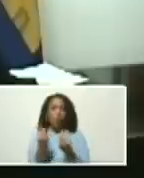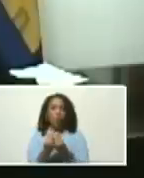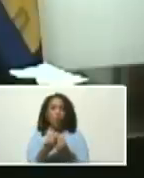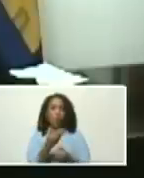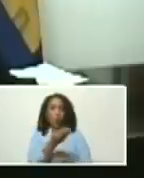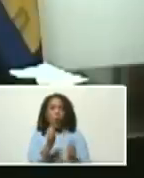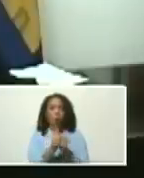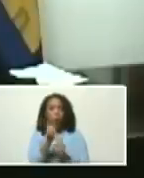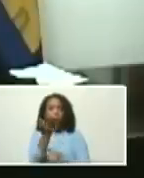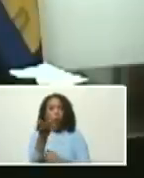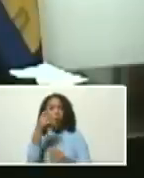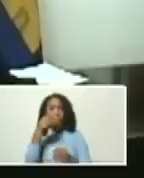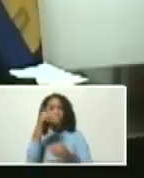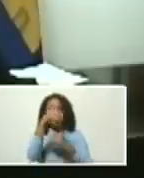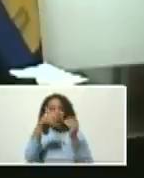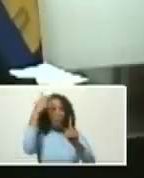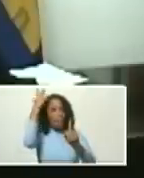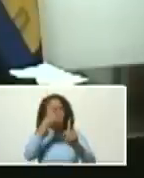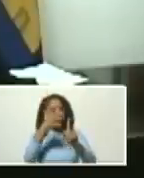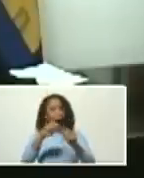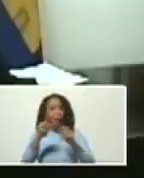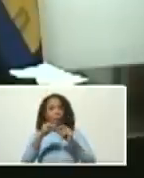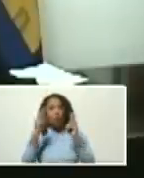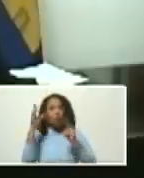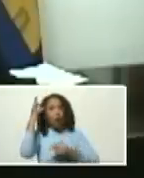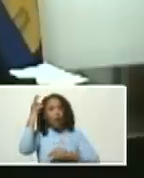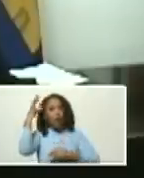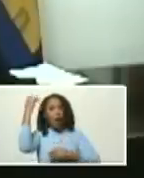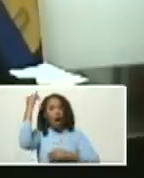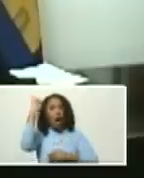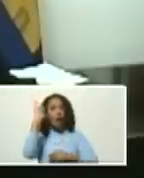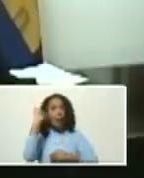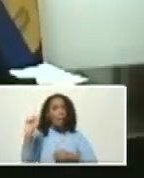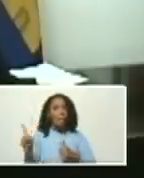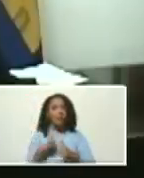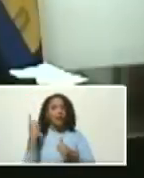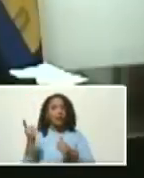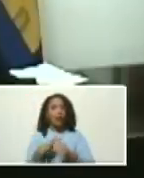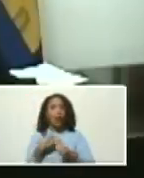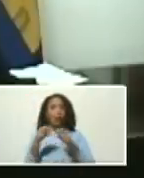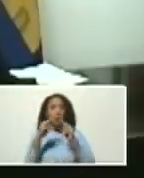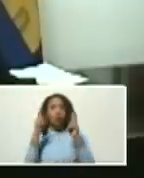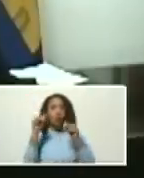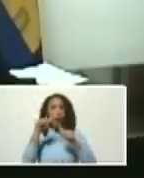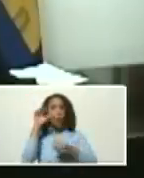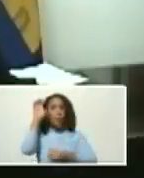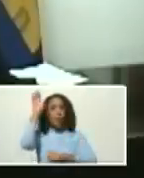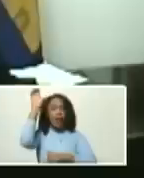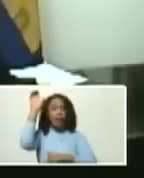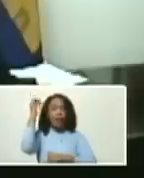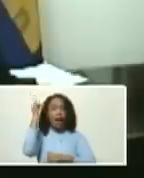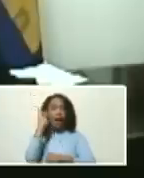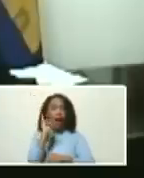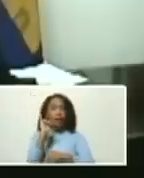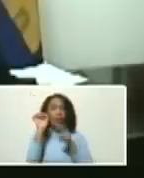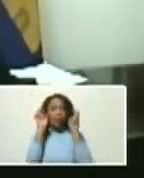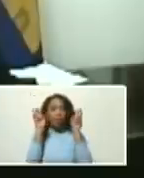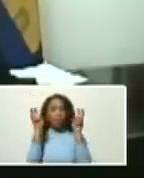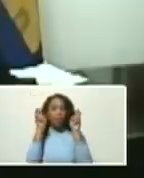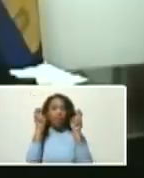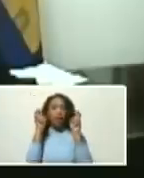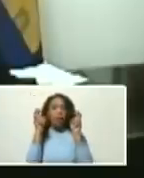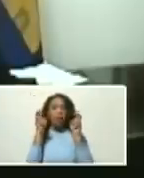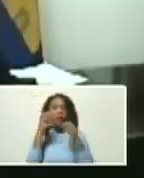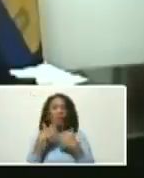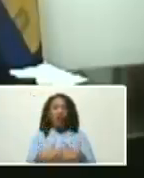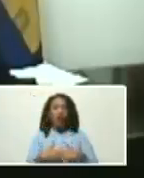bajo sus orientaciones Puerto Cabello que tiene el principal puerto del país que tiene una condición de